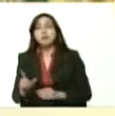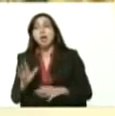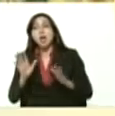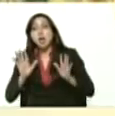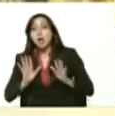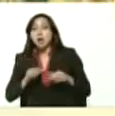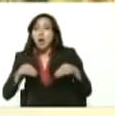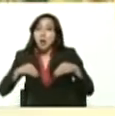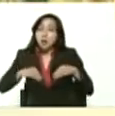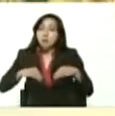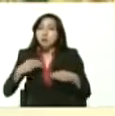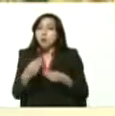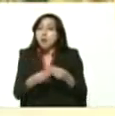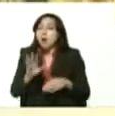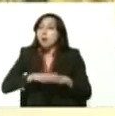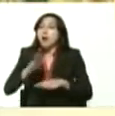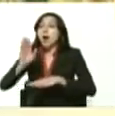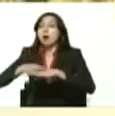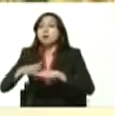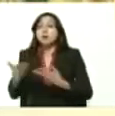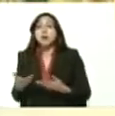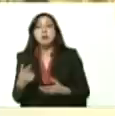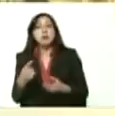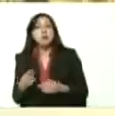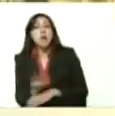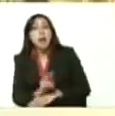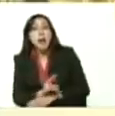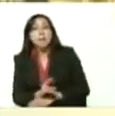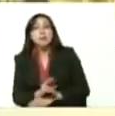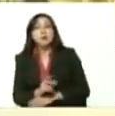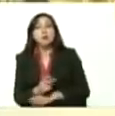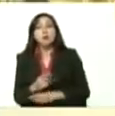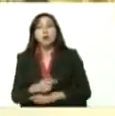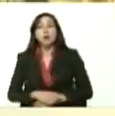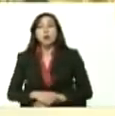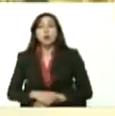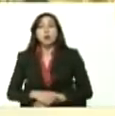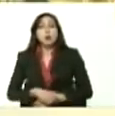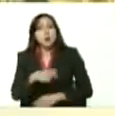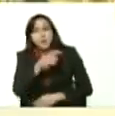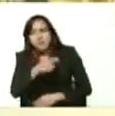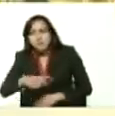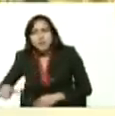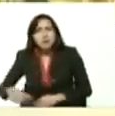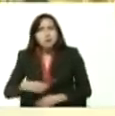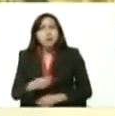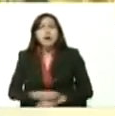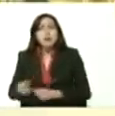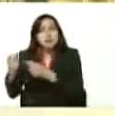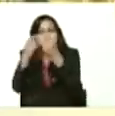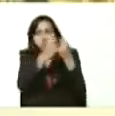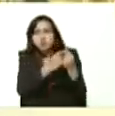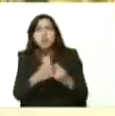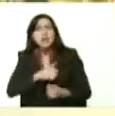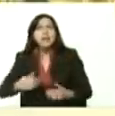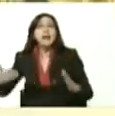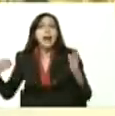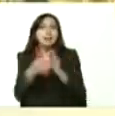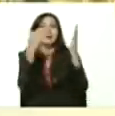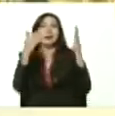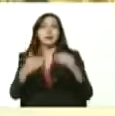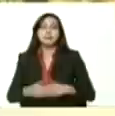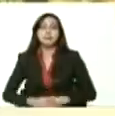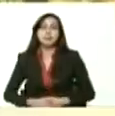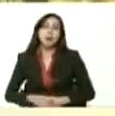anunciar medidas y acciones bueno rápidamente los actores de la guerra económica los dañan